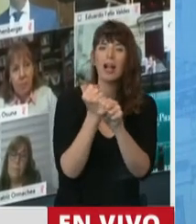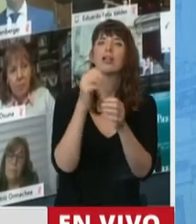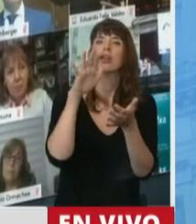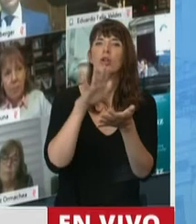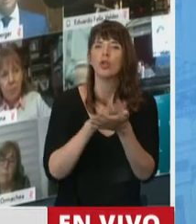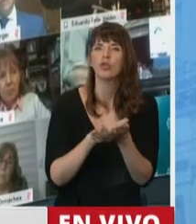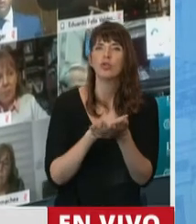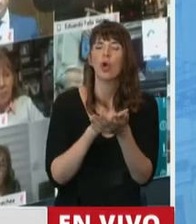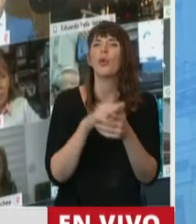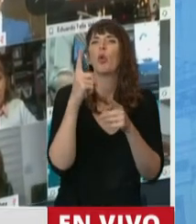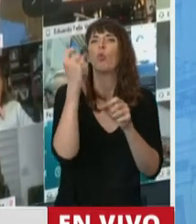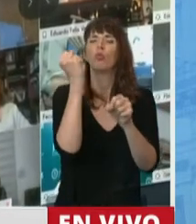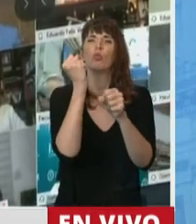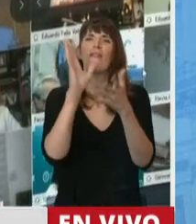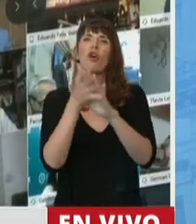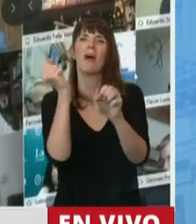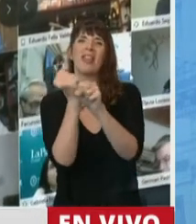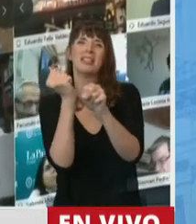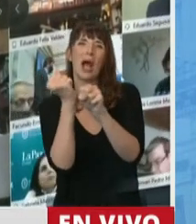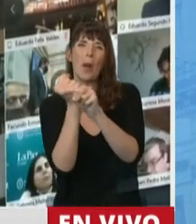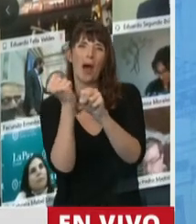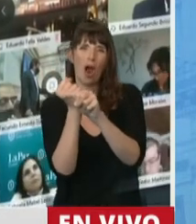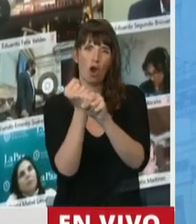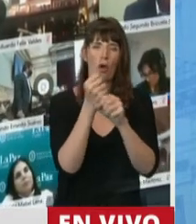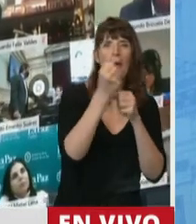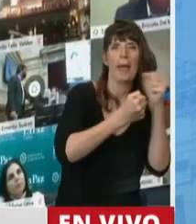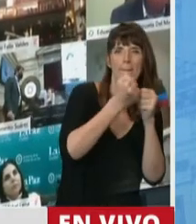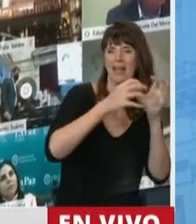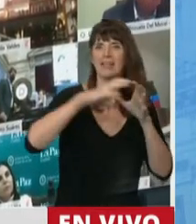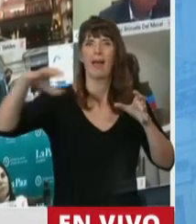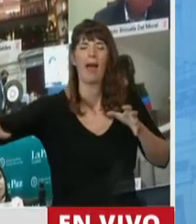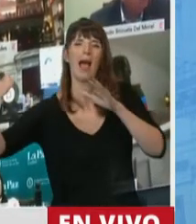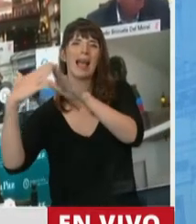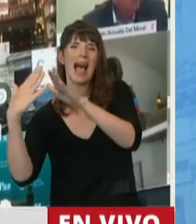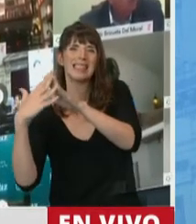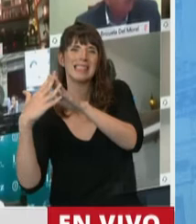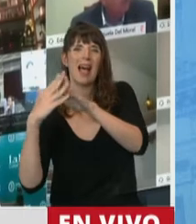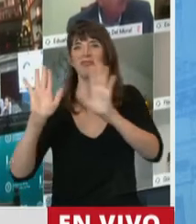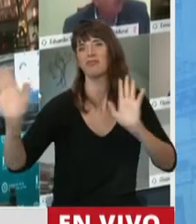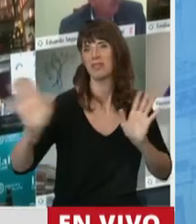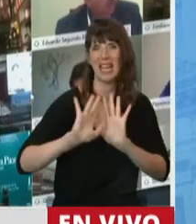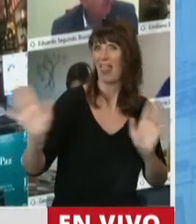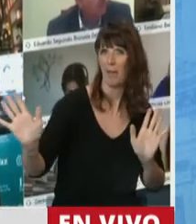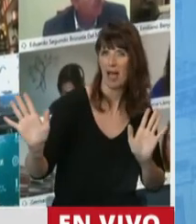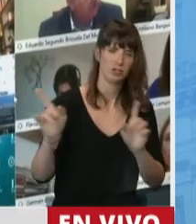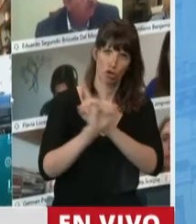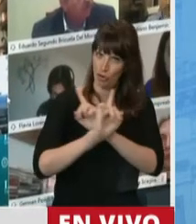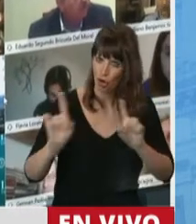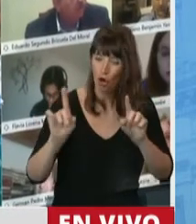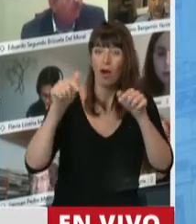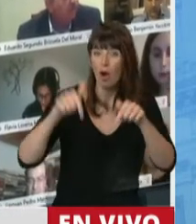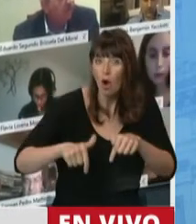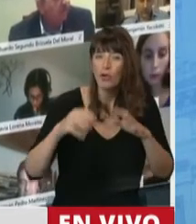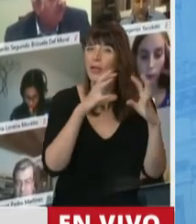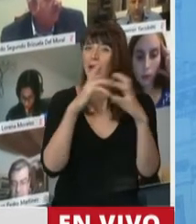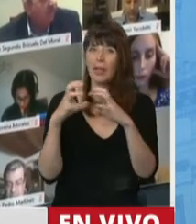sobre un trabajo a distancia, desde nuestras casas, a través de nuestras computadoras. Lo que estamos legislando